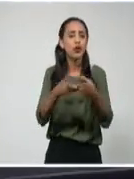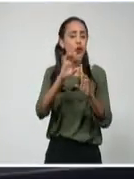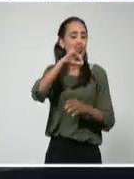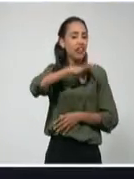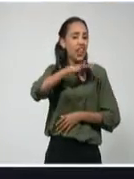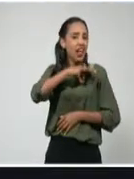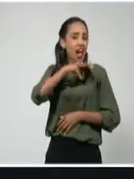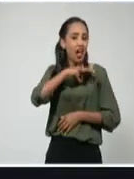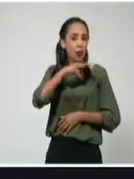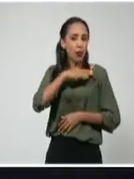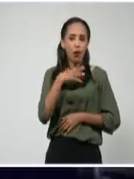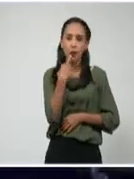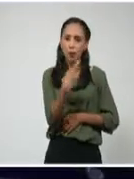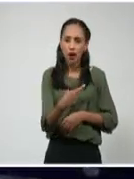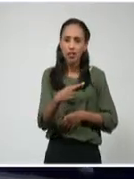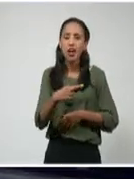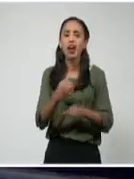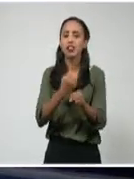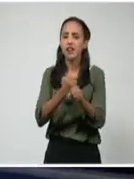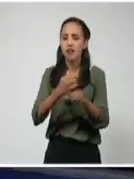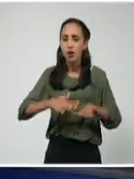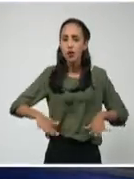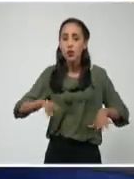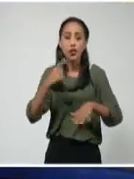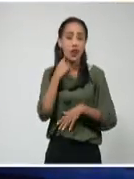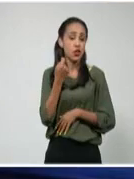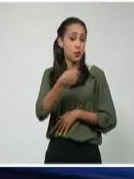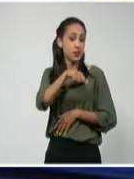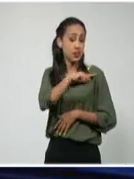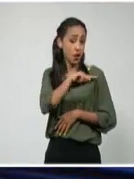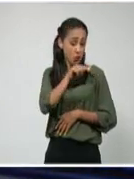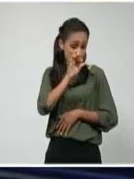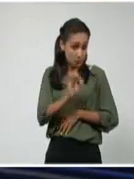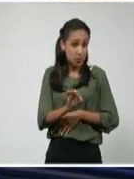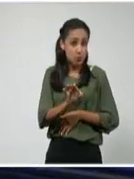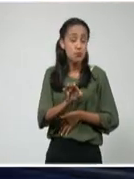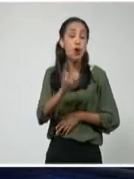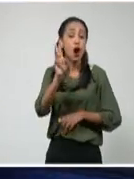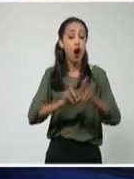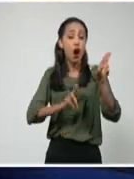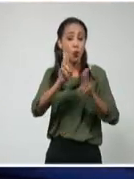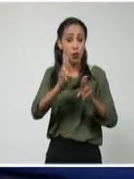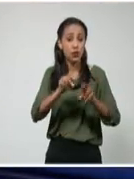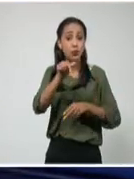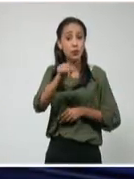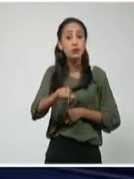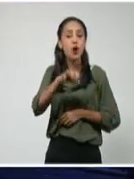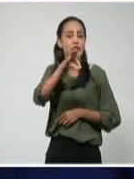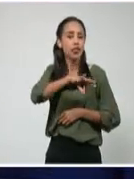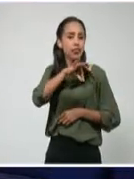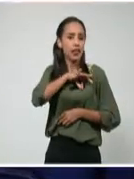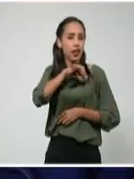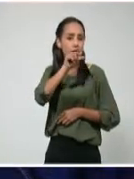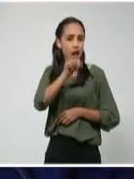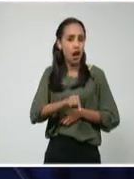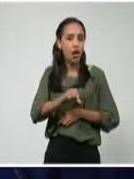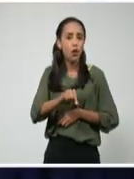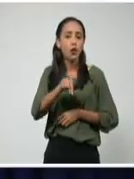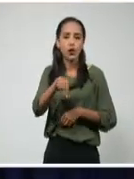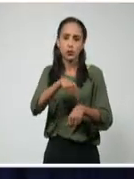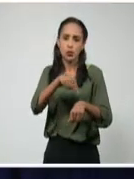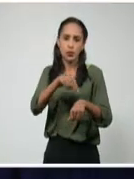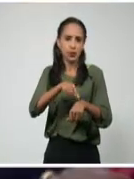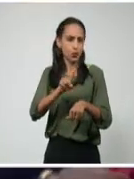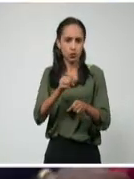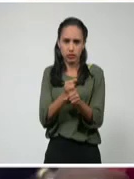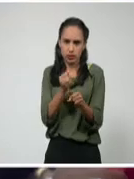sus electores el pasado año. Por este acuerdo también, y para suplir lo anterior, los delegados fueron liberados de sus funciones laborales